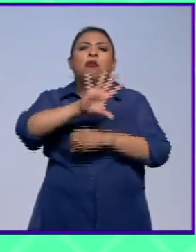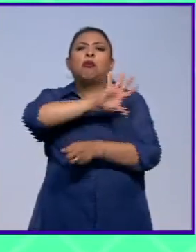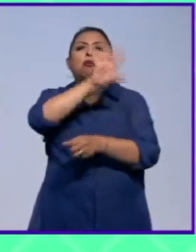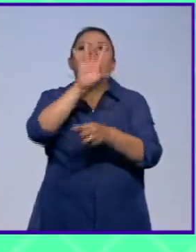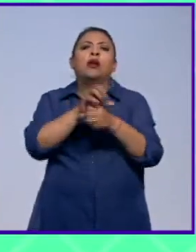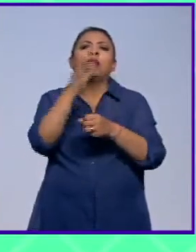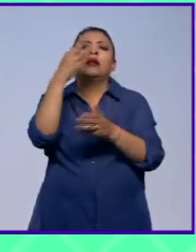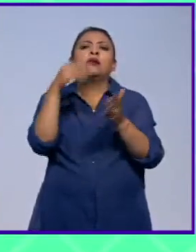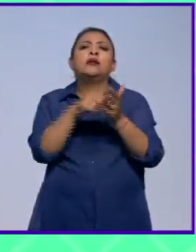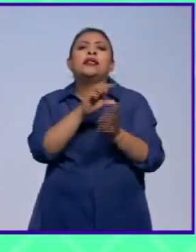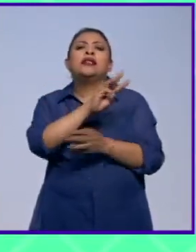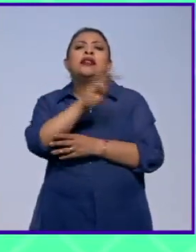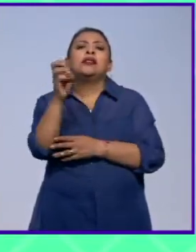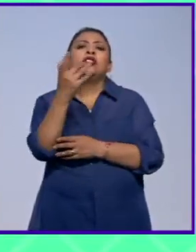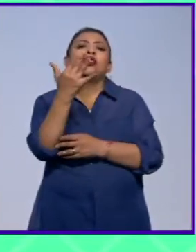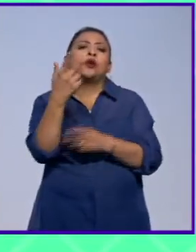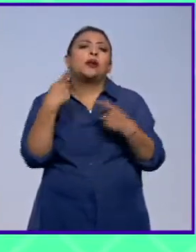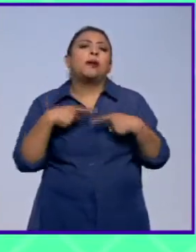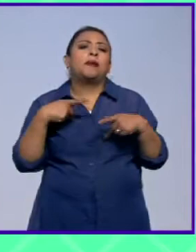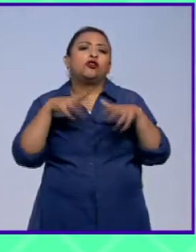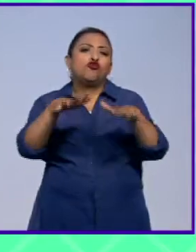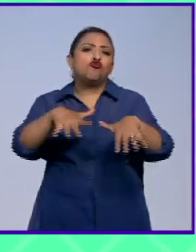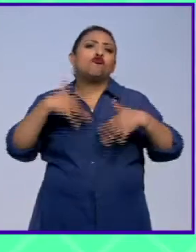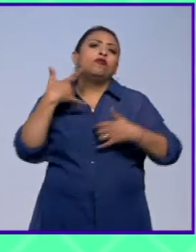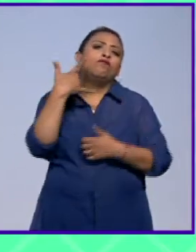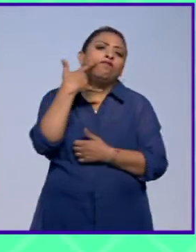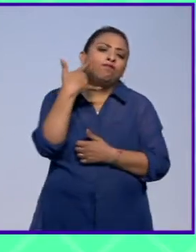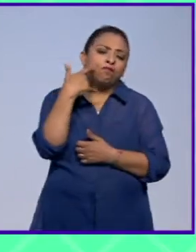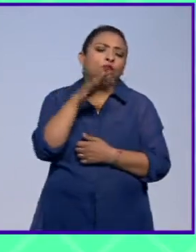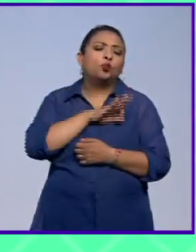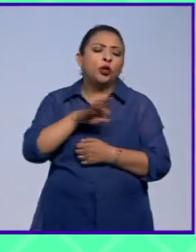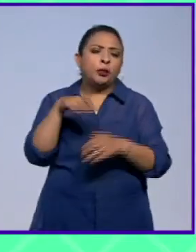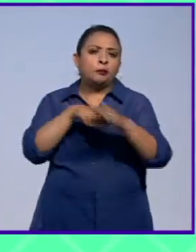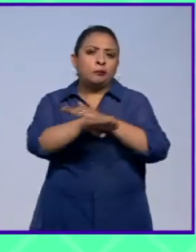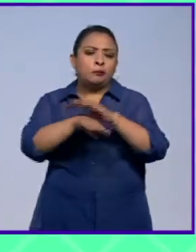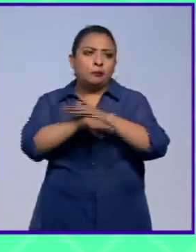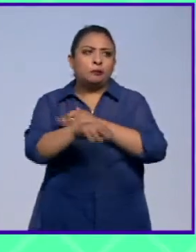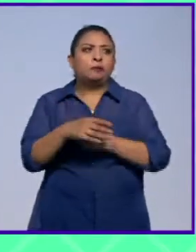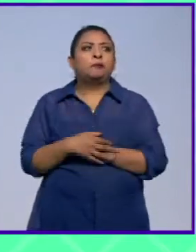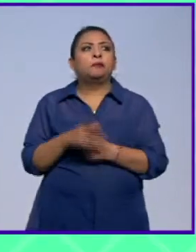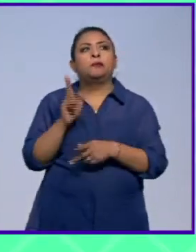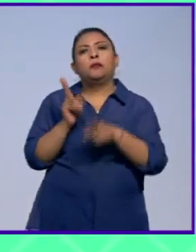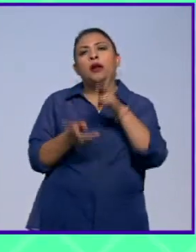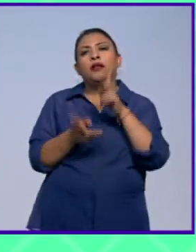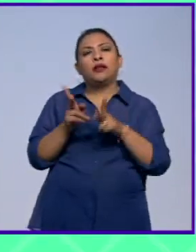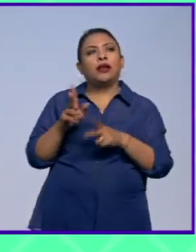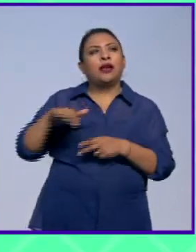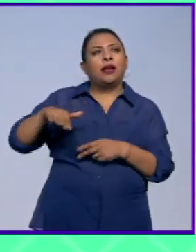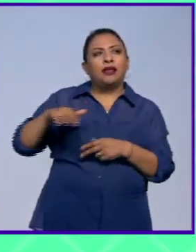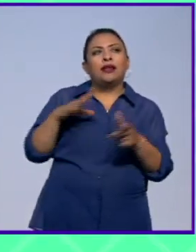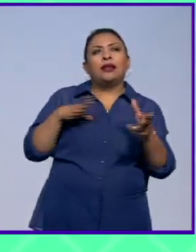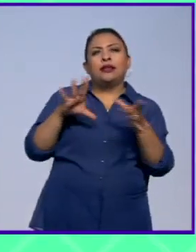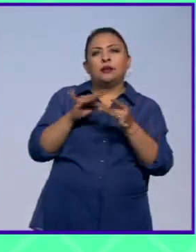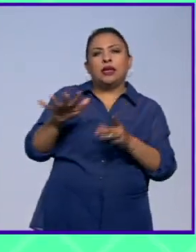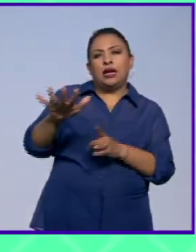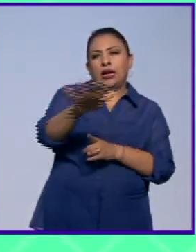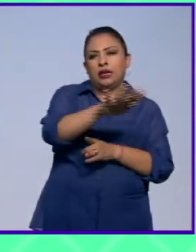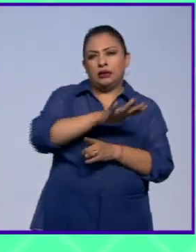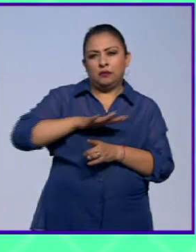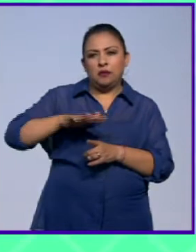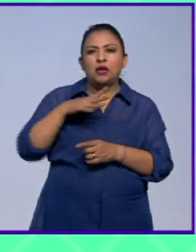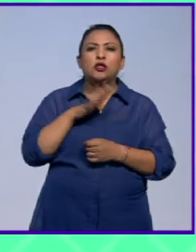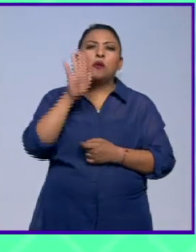total de 3.350 espectadores platicando un poquito de los antecedentes de este espacio que